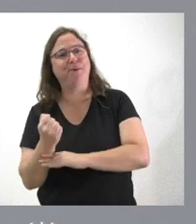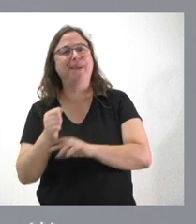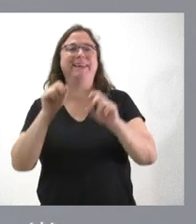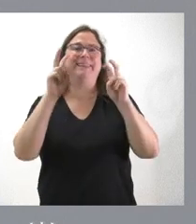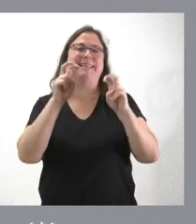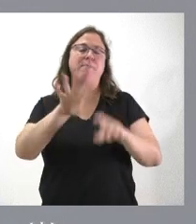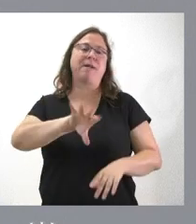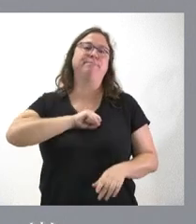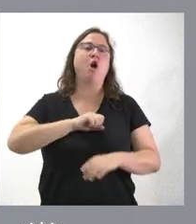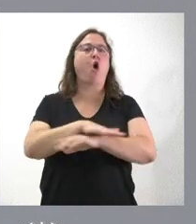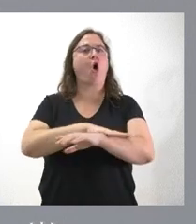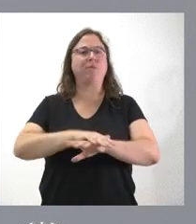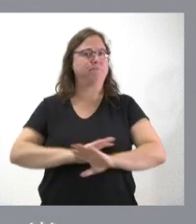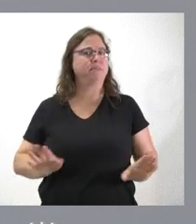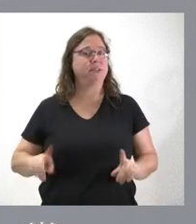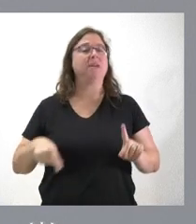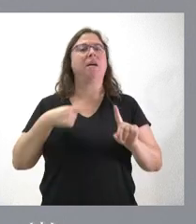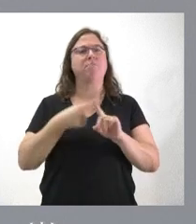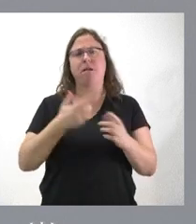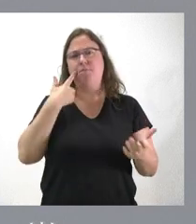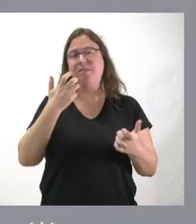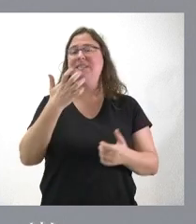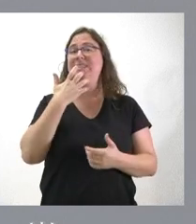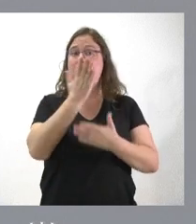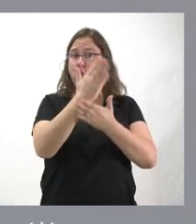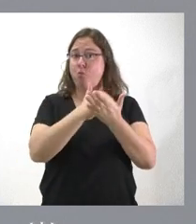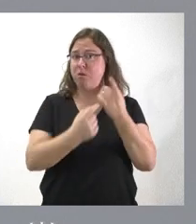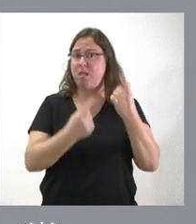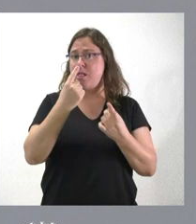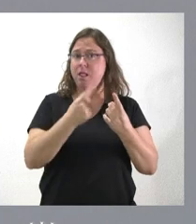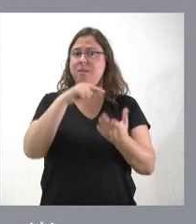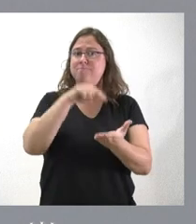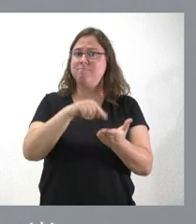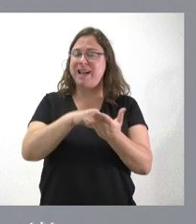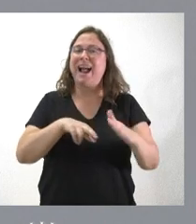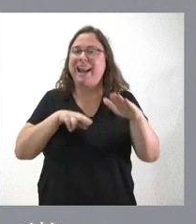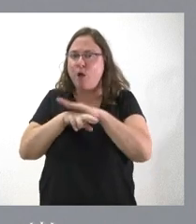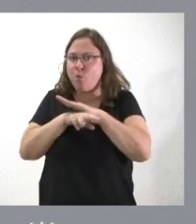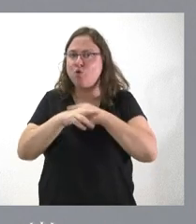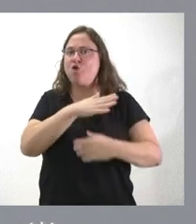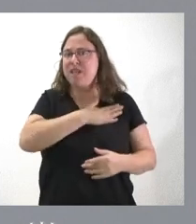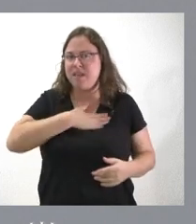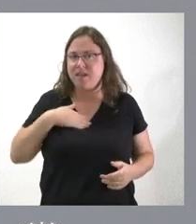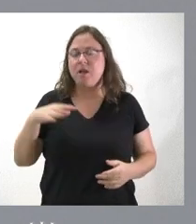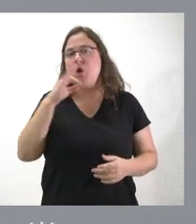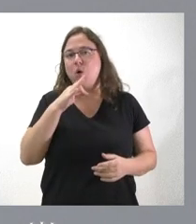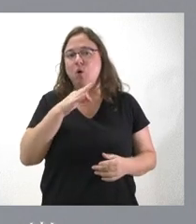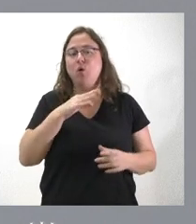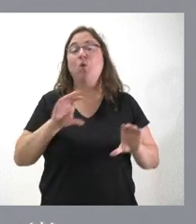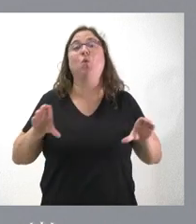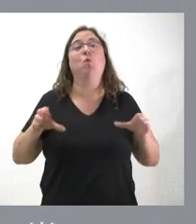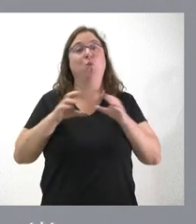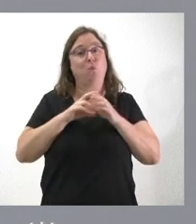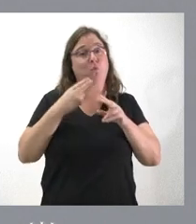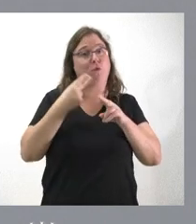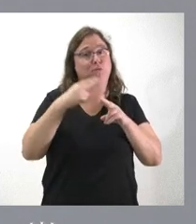investidura y ponemos de manifiesto que si hay comunidades autónomas que reclaman recursos o partidos independentistas